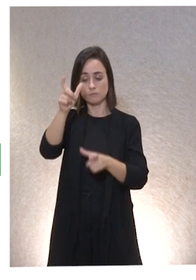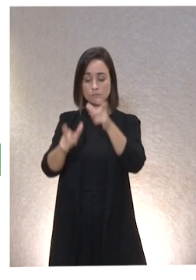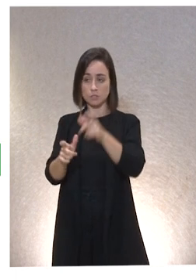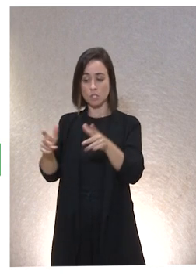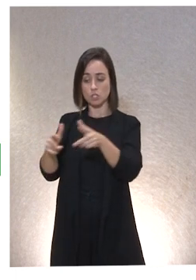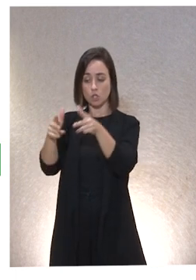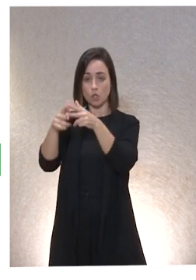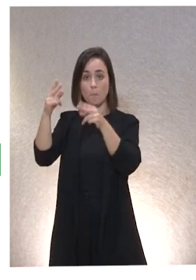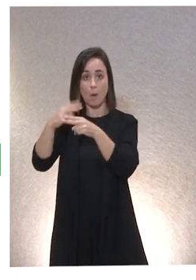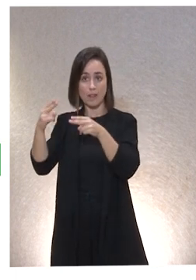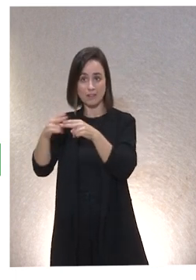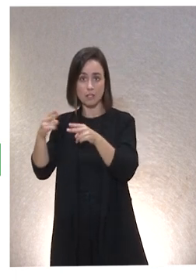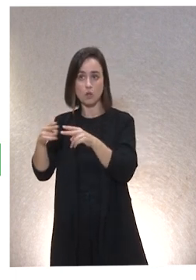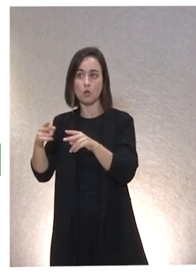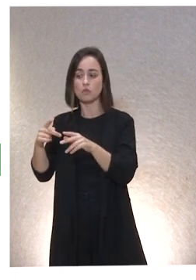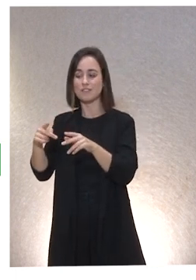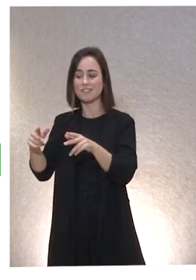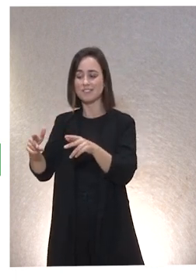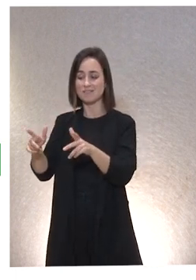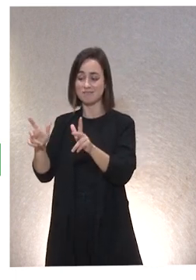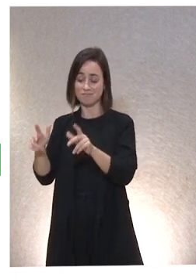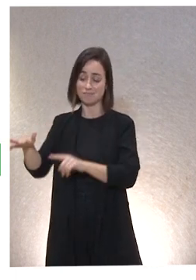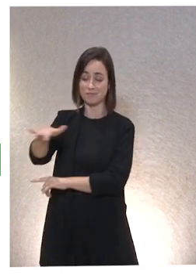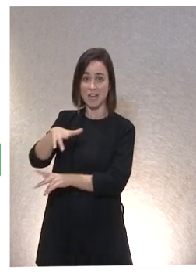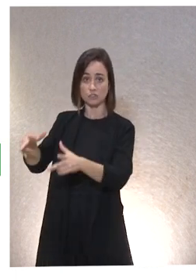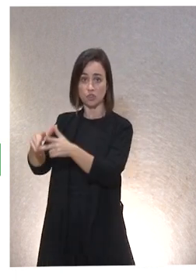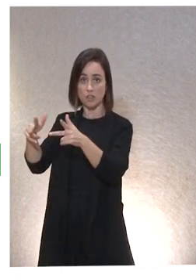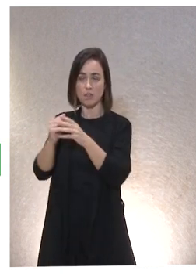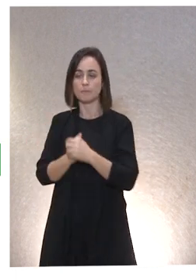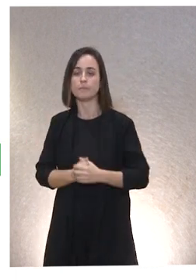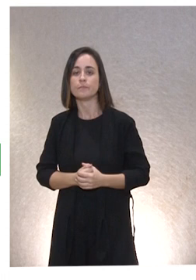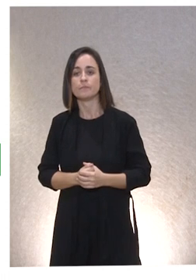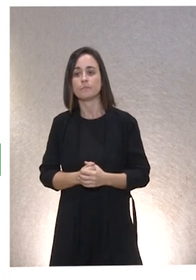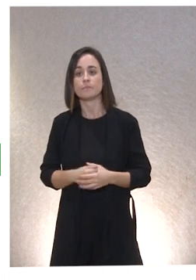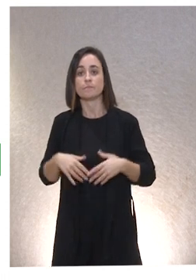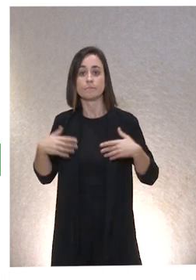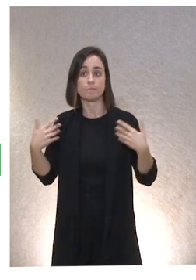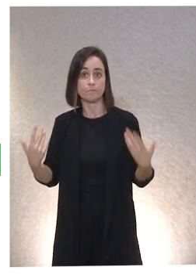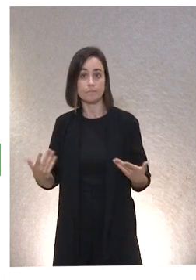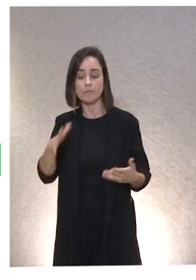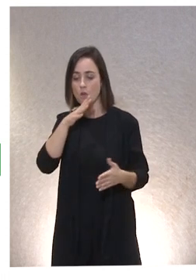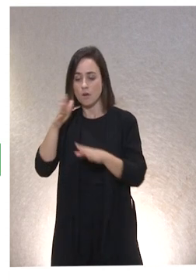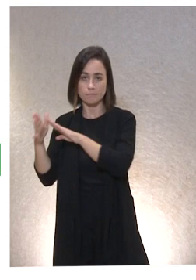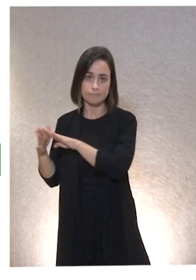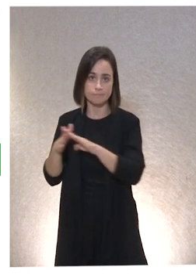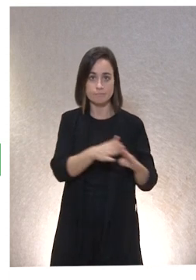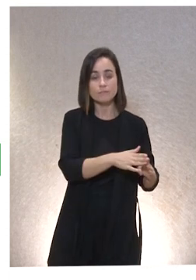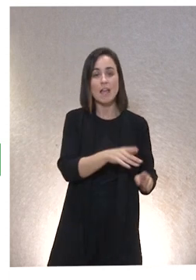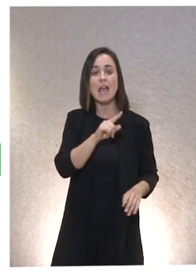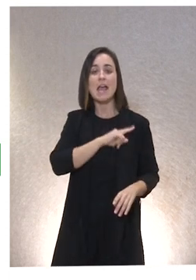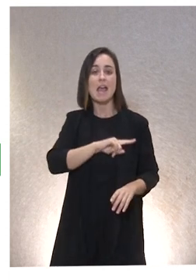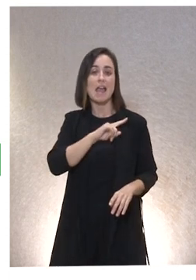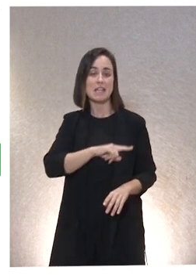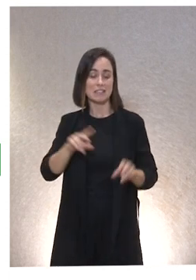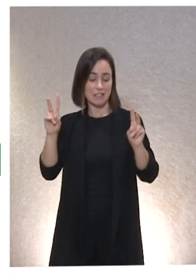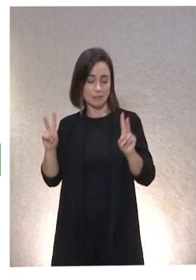sociopolíticos de una sociedad. Bien, y con esto, pues pasamos concretamente a la ética de